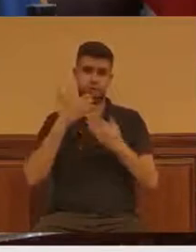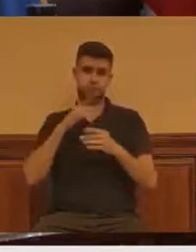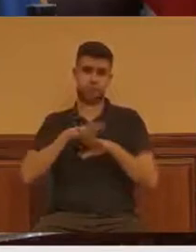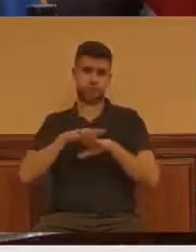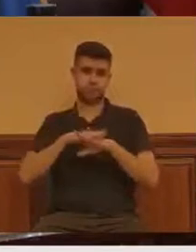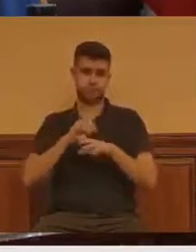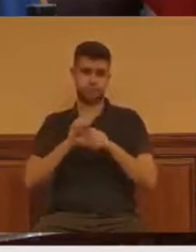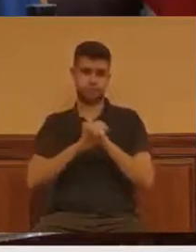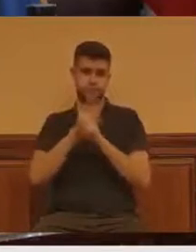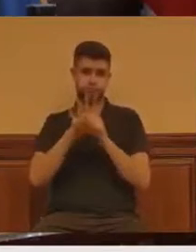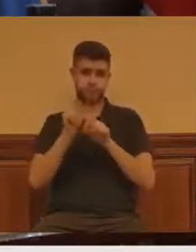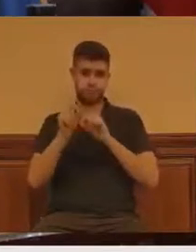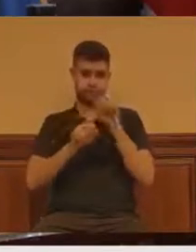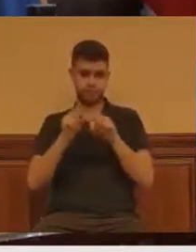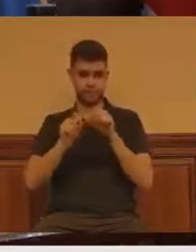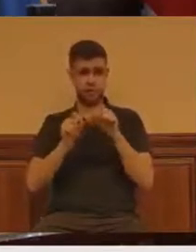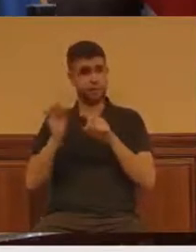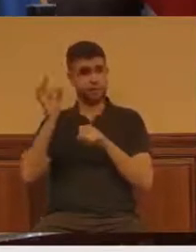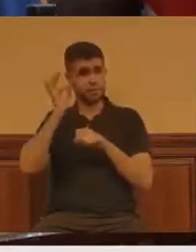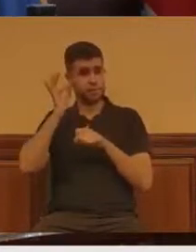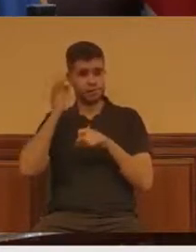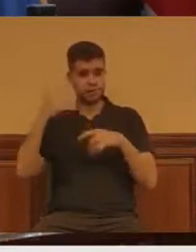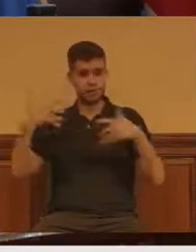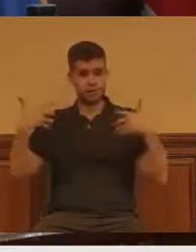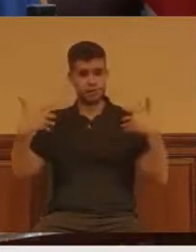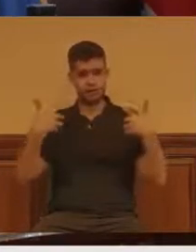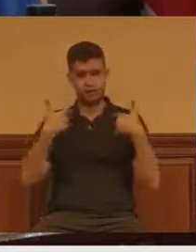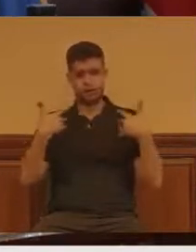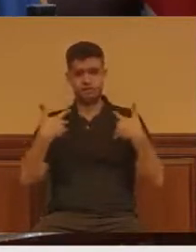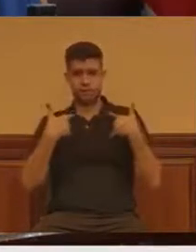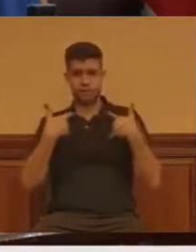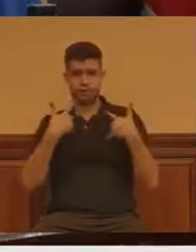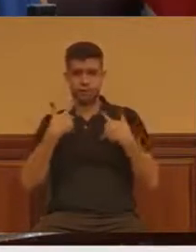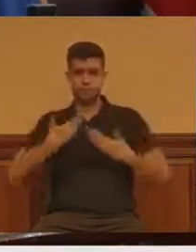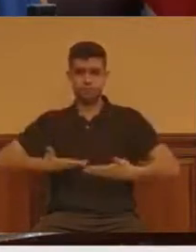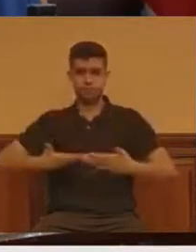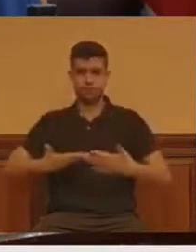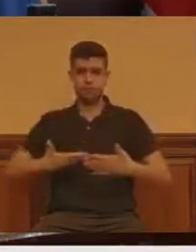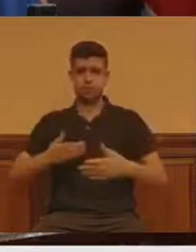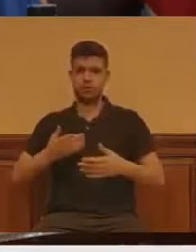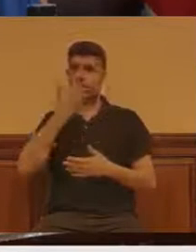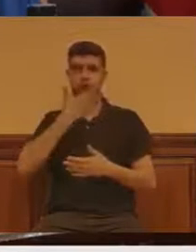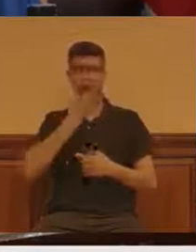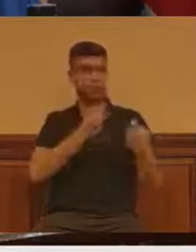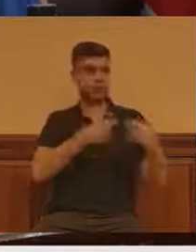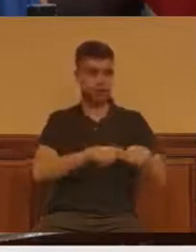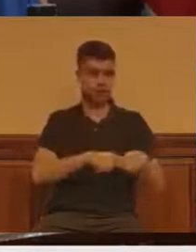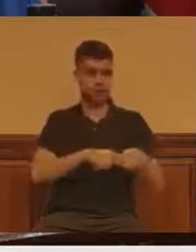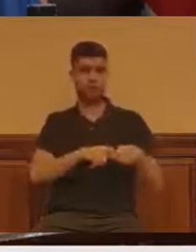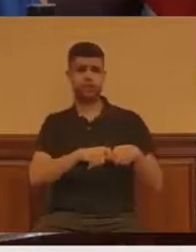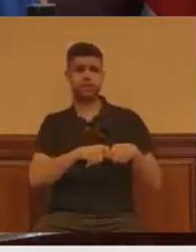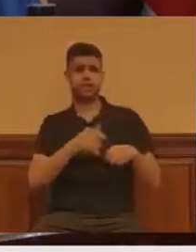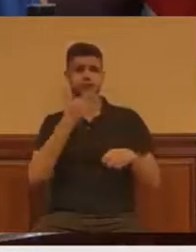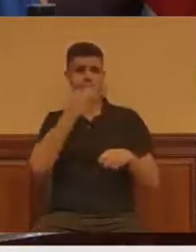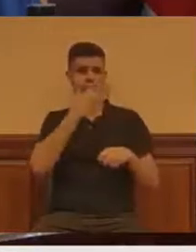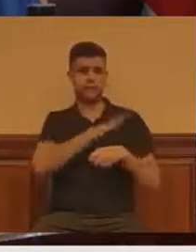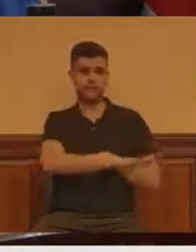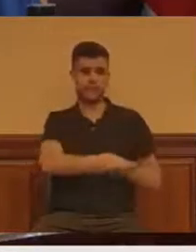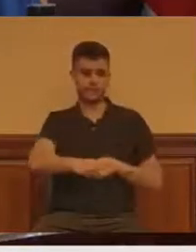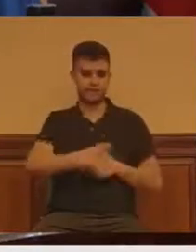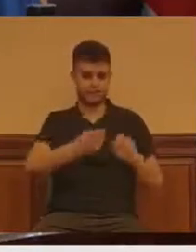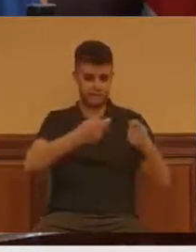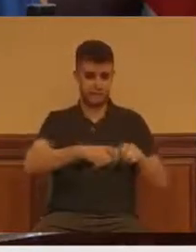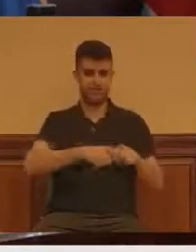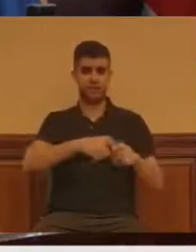mujeres hemos tenido que cargar en nuestras espaldas con el cierre de colegios, con el cierre de escuelas infantiles, con los centros de